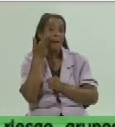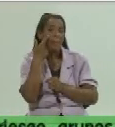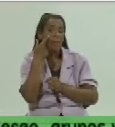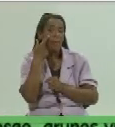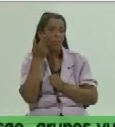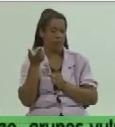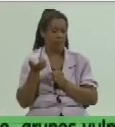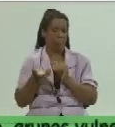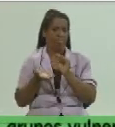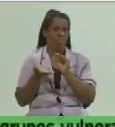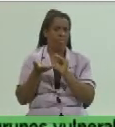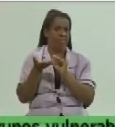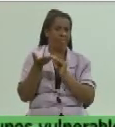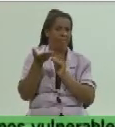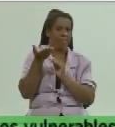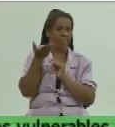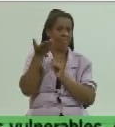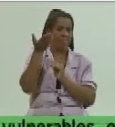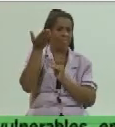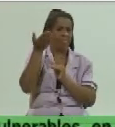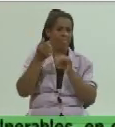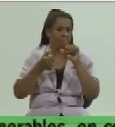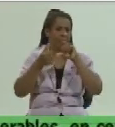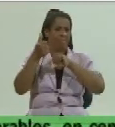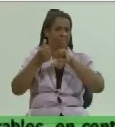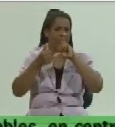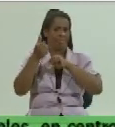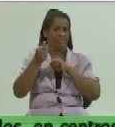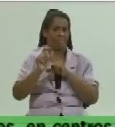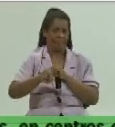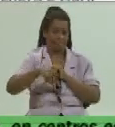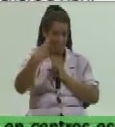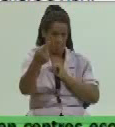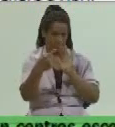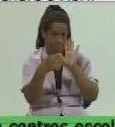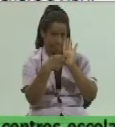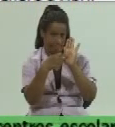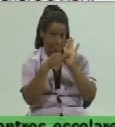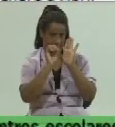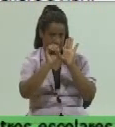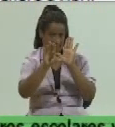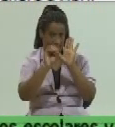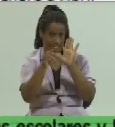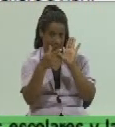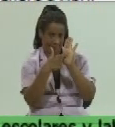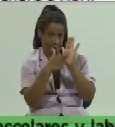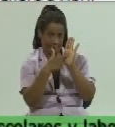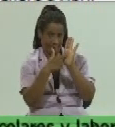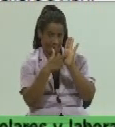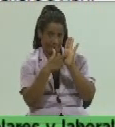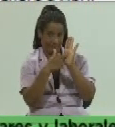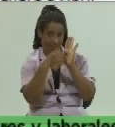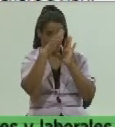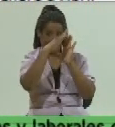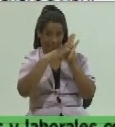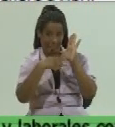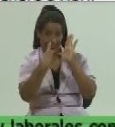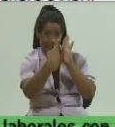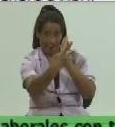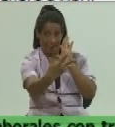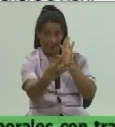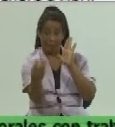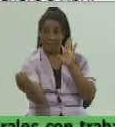comportamiento. La próxima. Esta es una tabla que nos añadieron los matemáticos